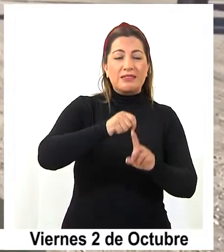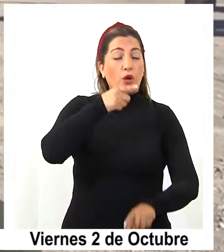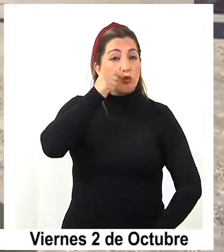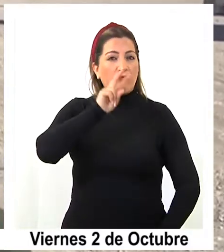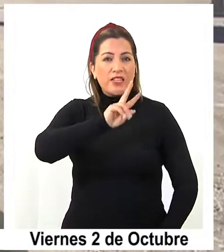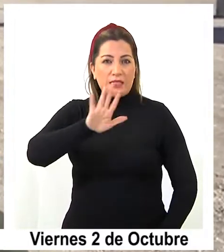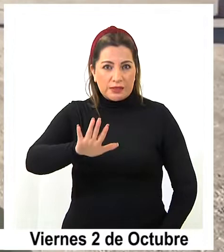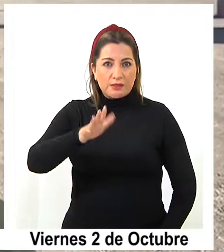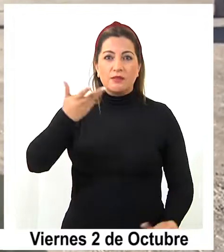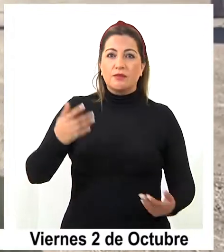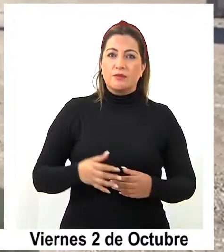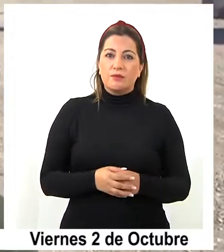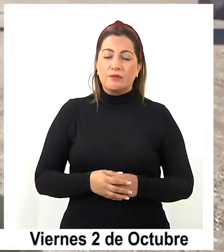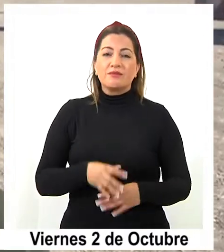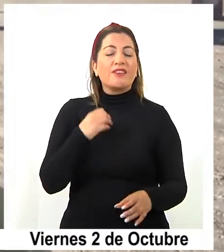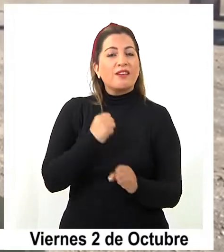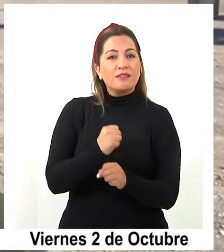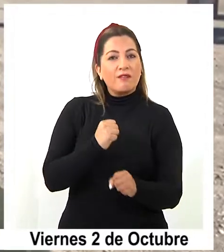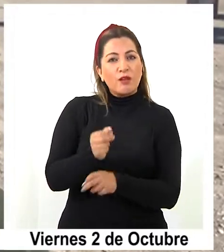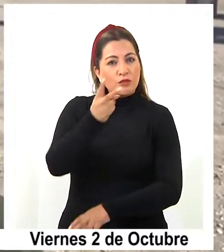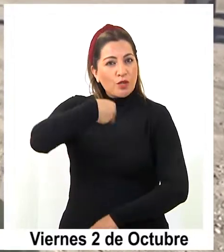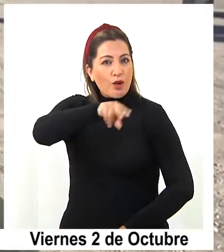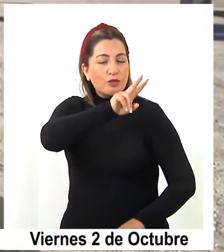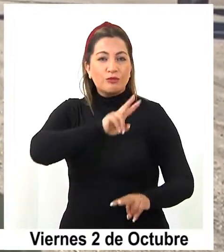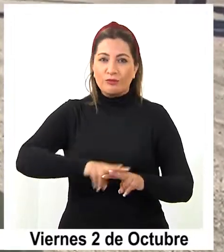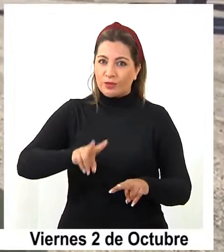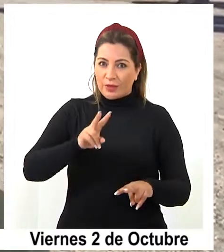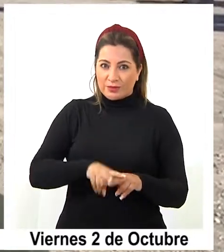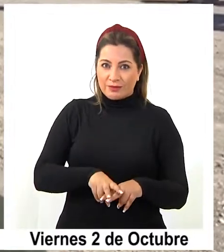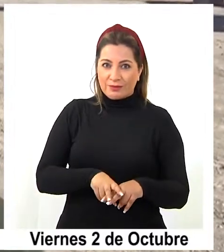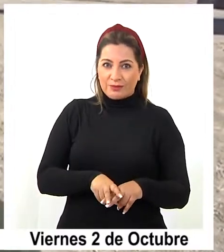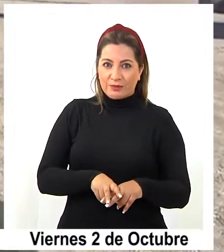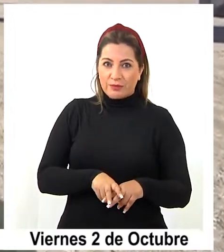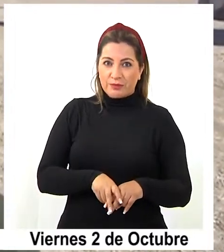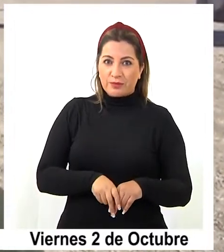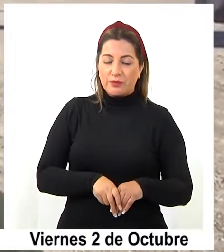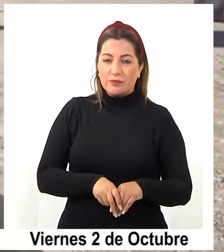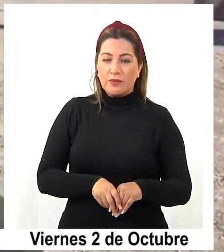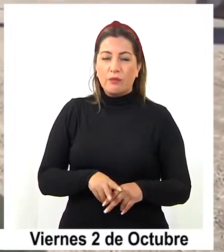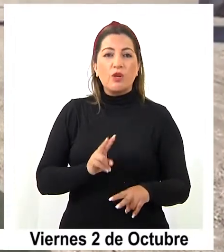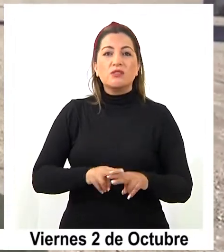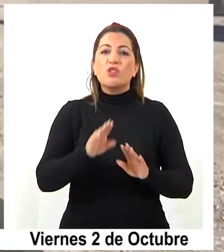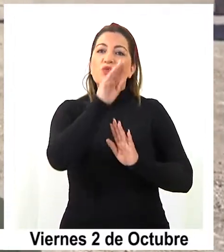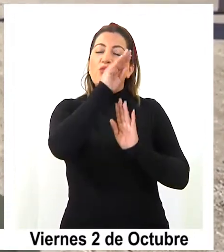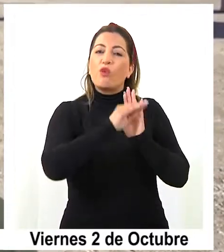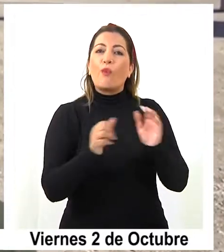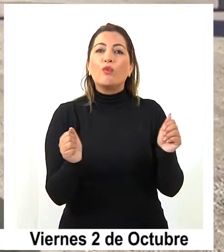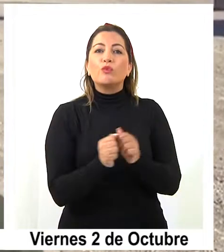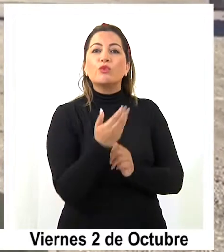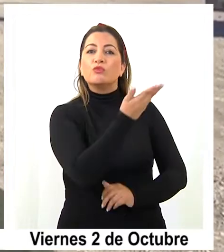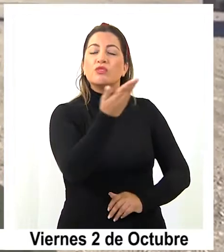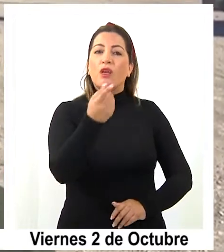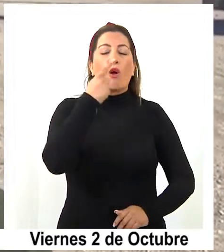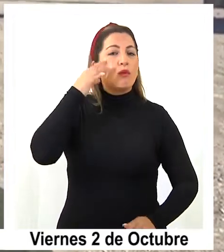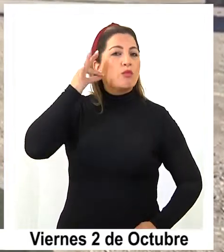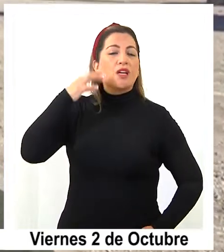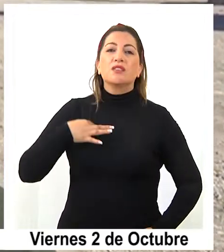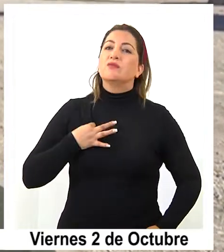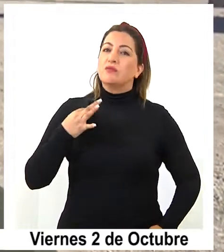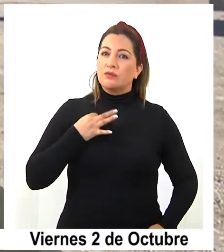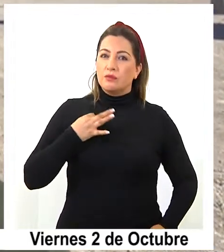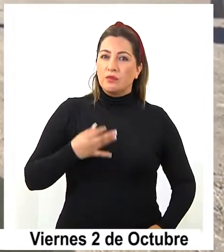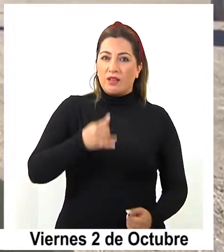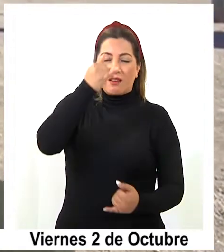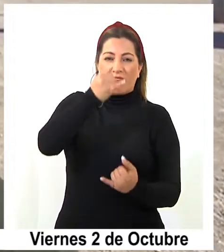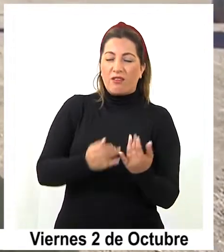Así que el trabajo que vamos a hacer y vamos a diseñar está puesto por construir un programa con la ciudadanía que haga sentido y que termine con